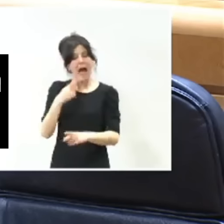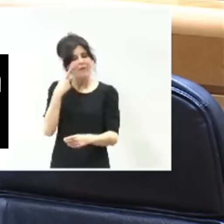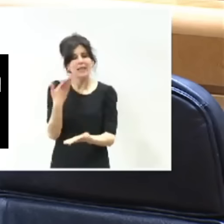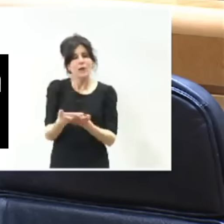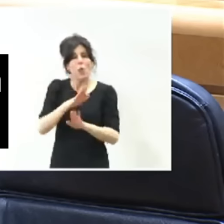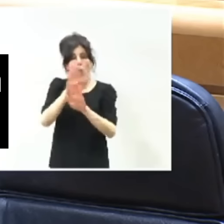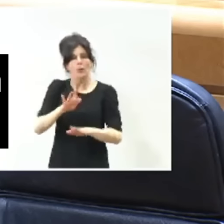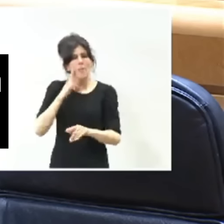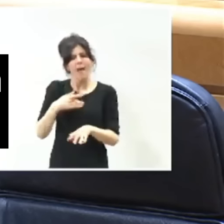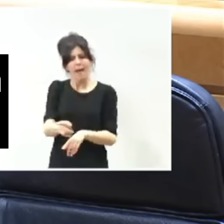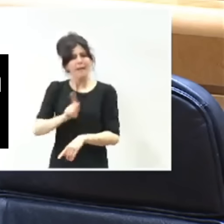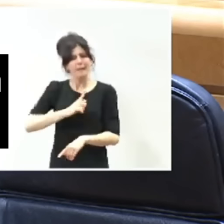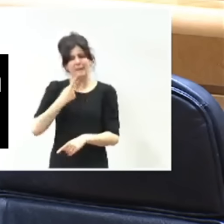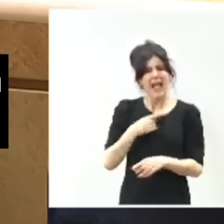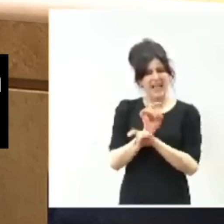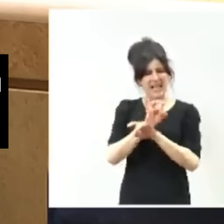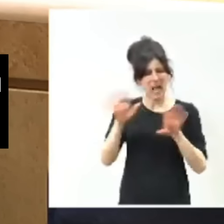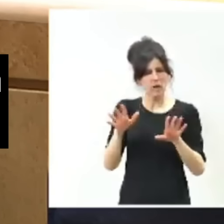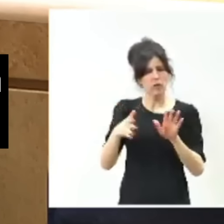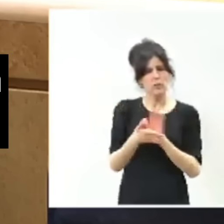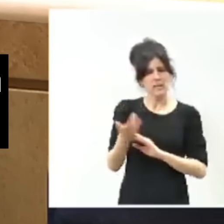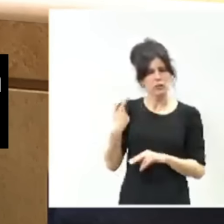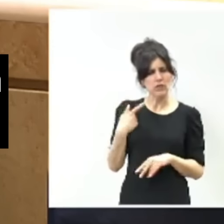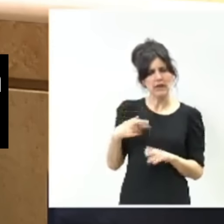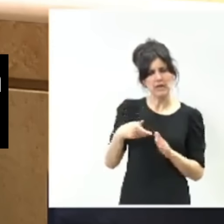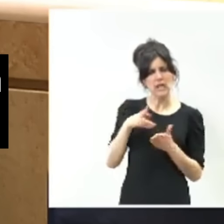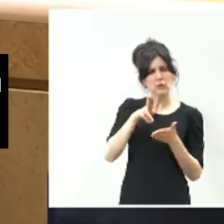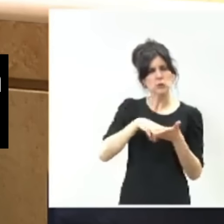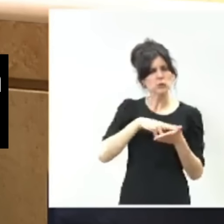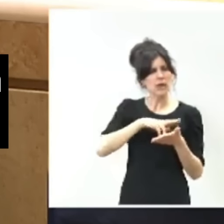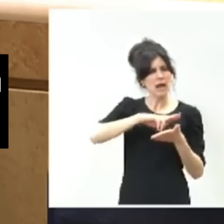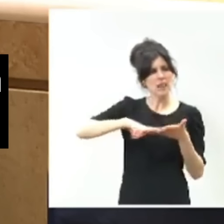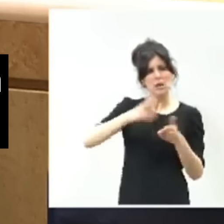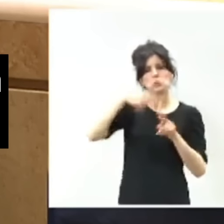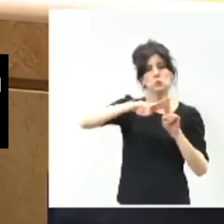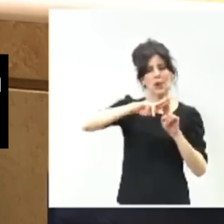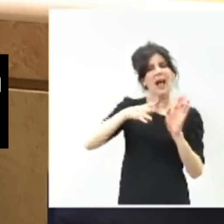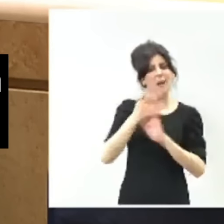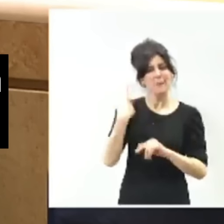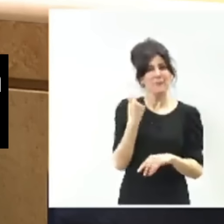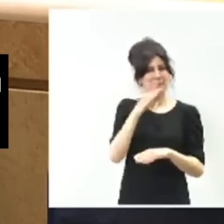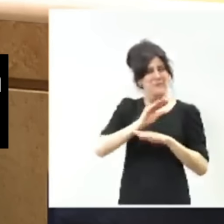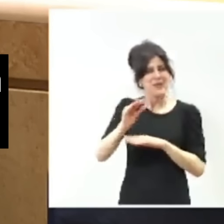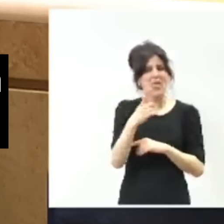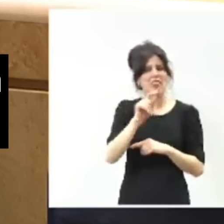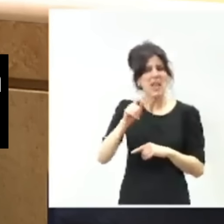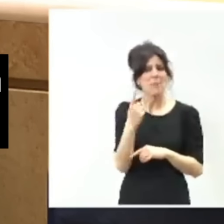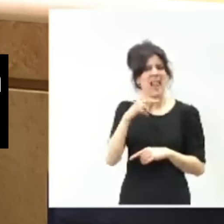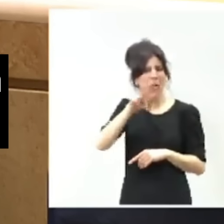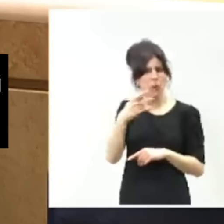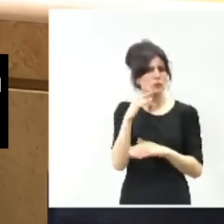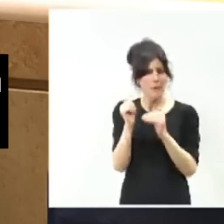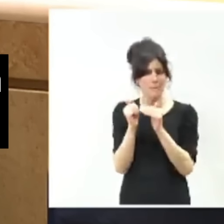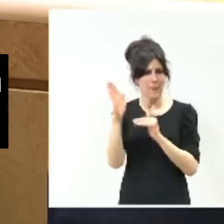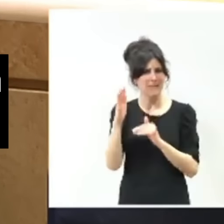Si efectivamente la Asunta de Galicia dio una ayuda de más de 100.000 euros a una empresa en la que